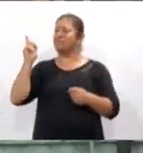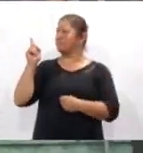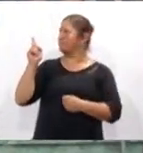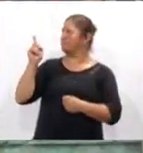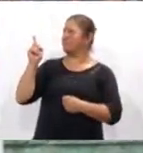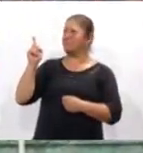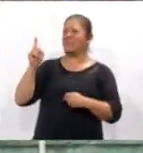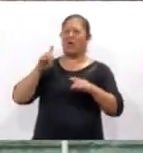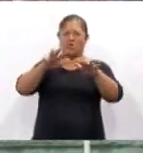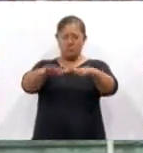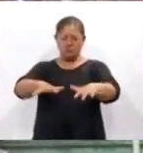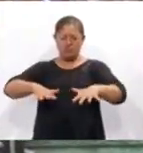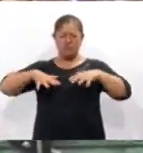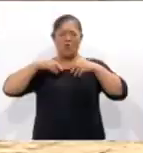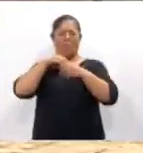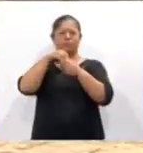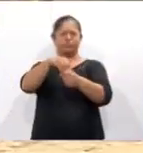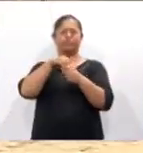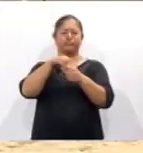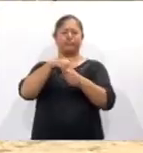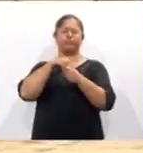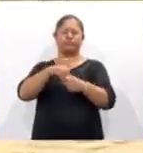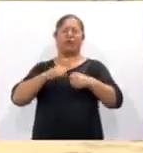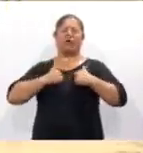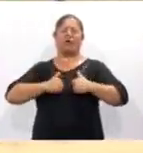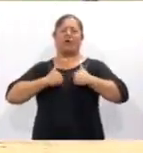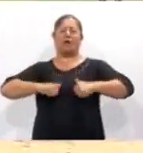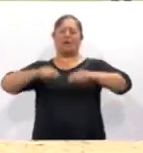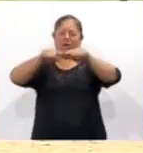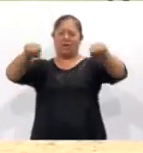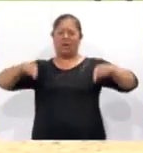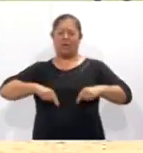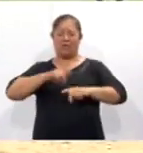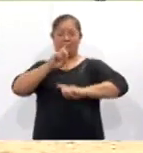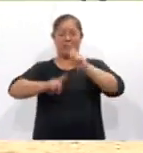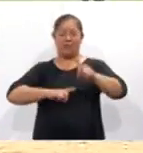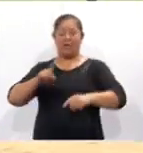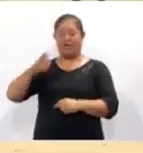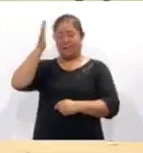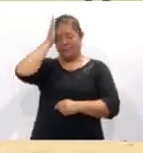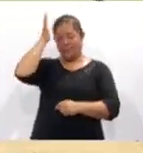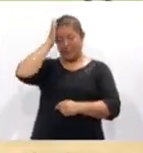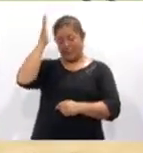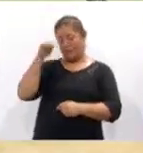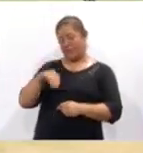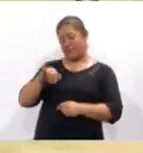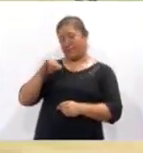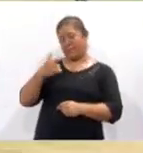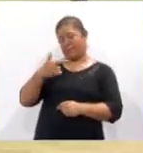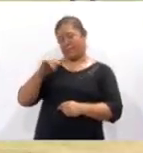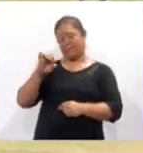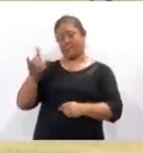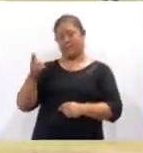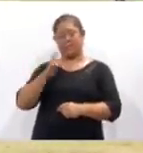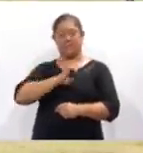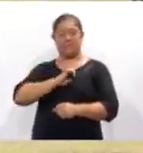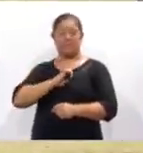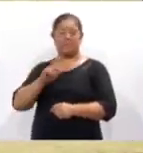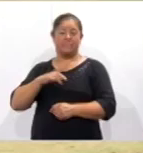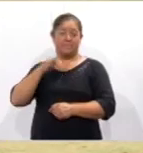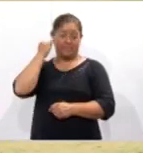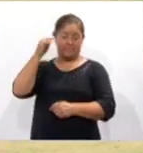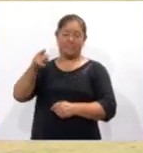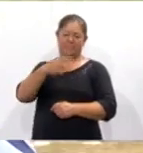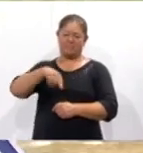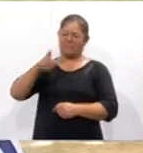Próspero Caguancí de Chiautempan. El fundador de este organismo, Miguel Ángel Maldonado Astorga, habla del por qué en esta liga han pasado en cenas